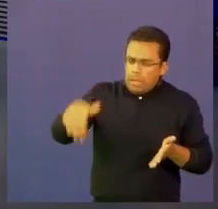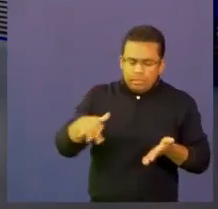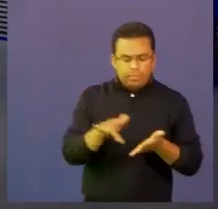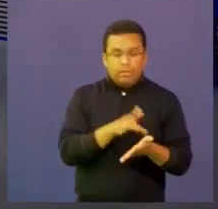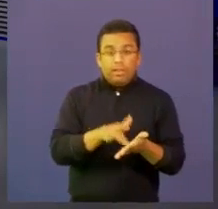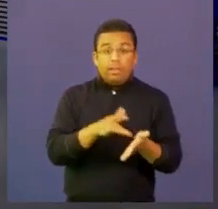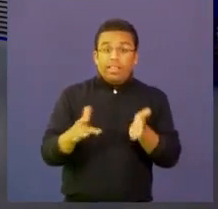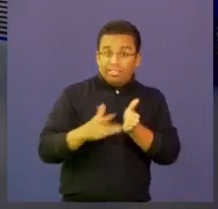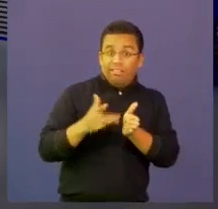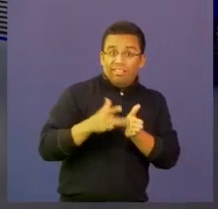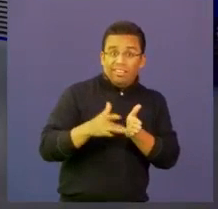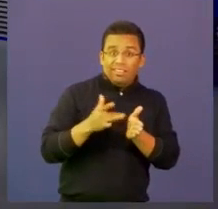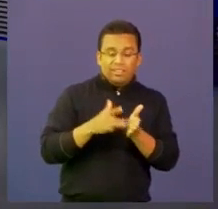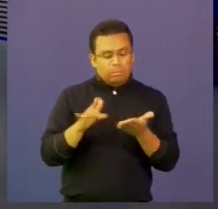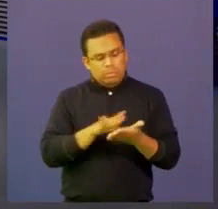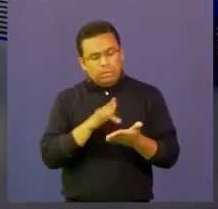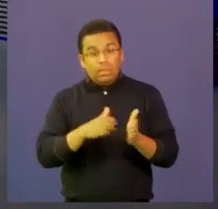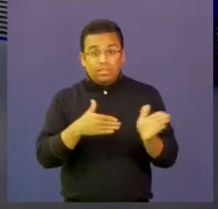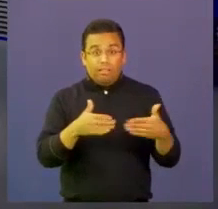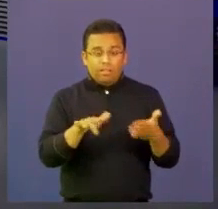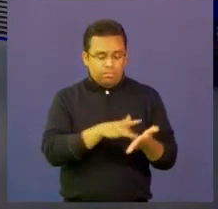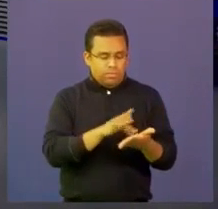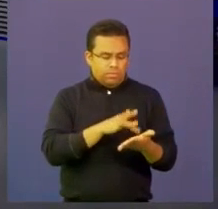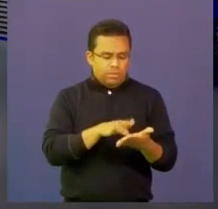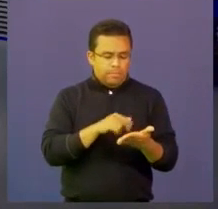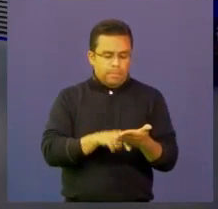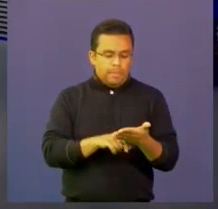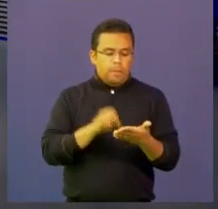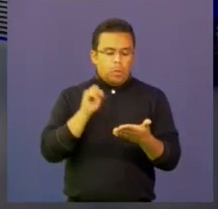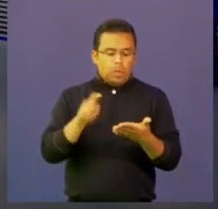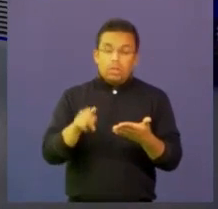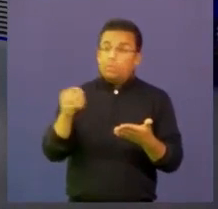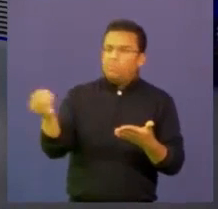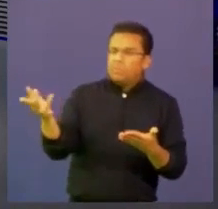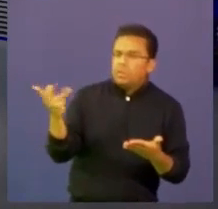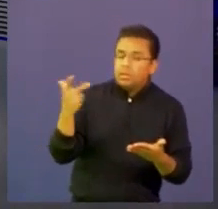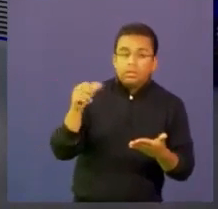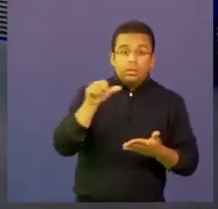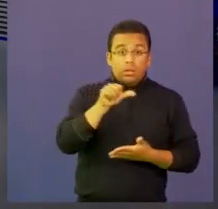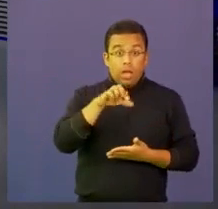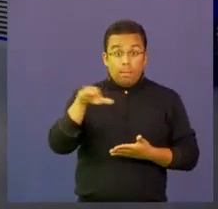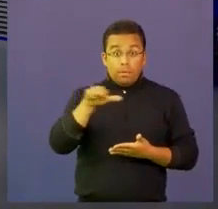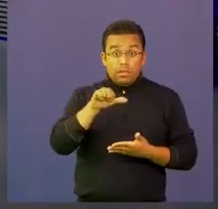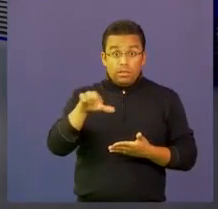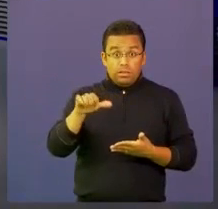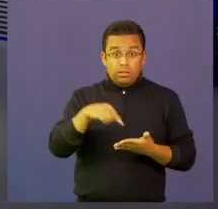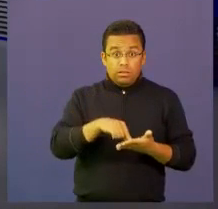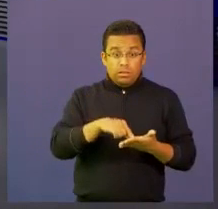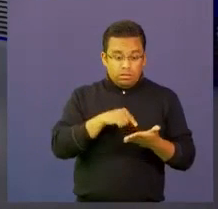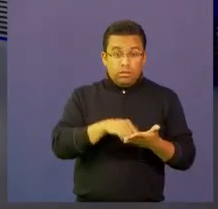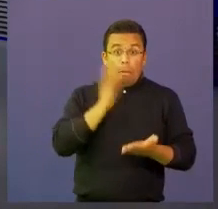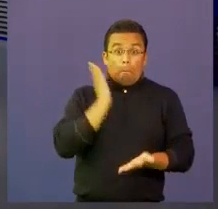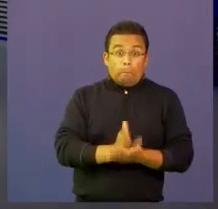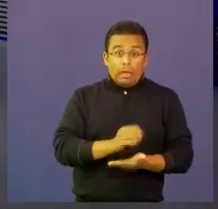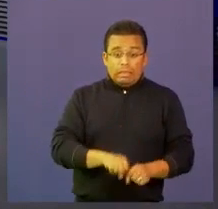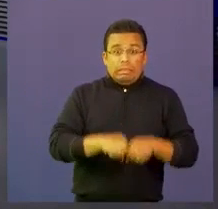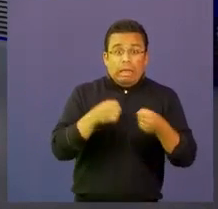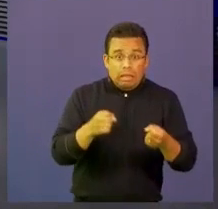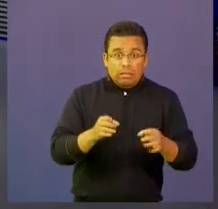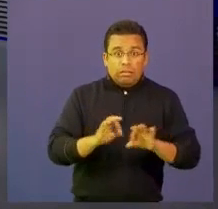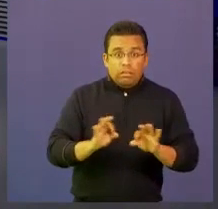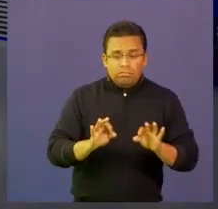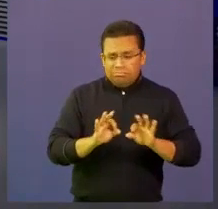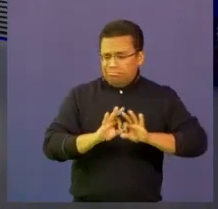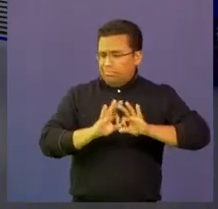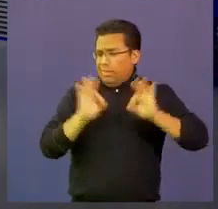dan, en qué tiempo. Y ellos desarrollaron una aplicación solo para los pescadores. Y no pasó nada con las tabletas. O sea, en realidad, cuando logramos